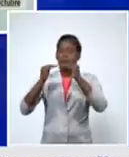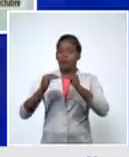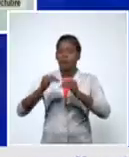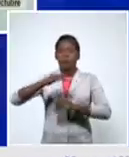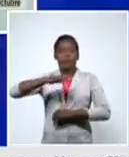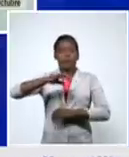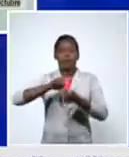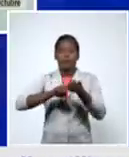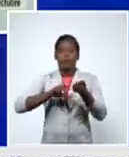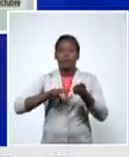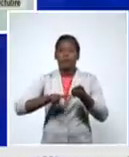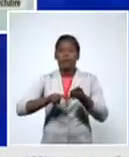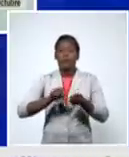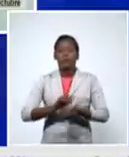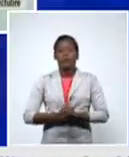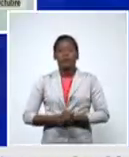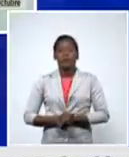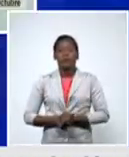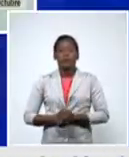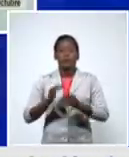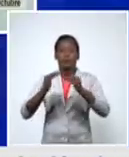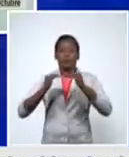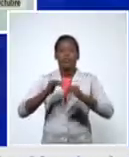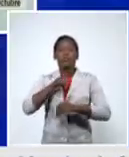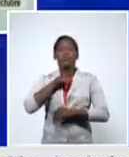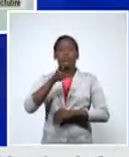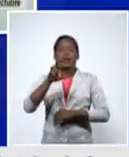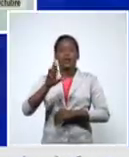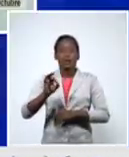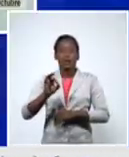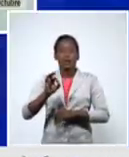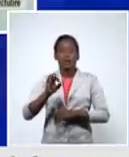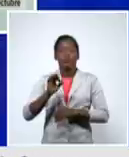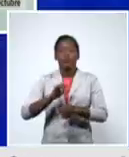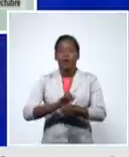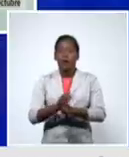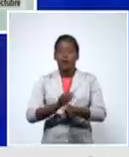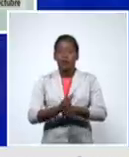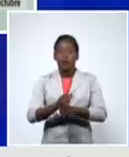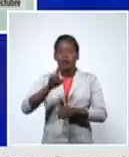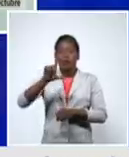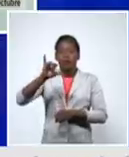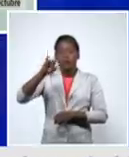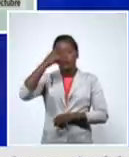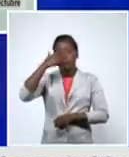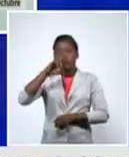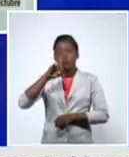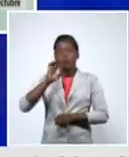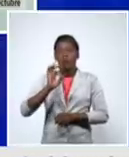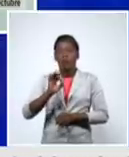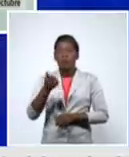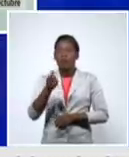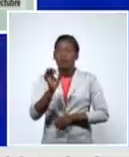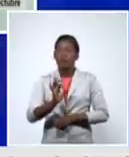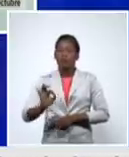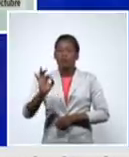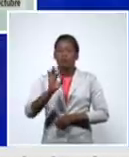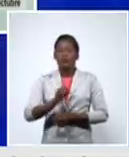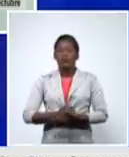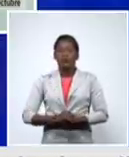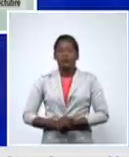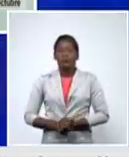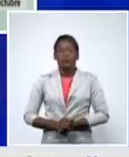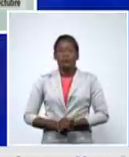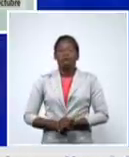y después ya Cerro Arroyo Naranjo La Liza y 10 de Octubre ahí en esos